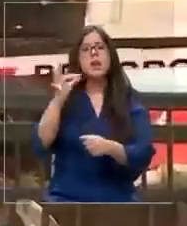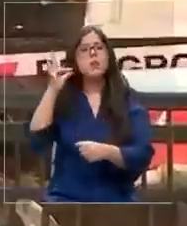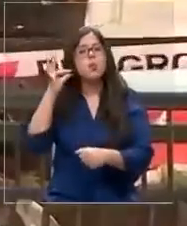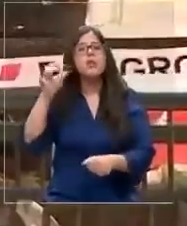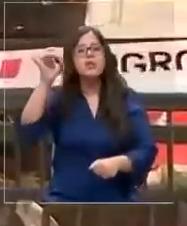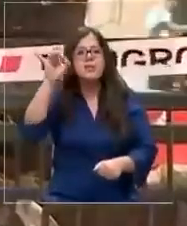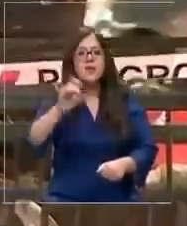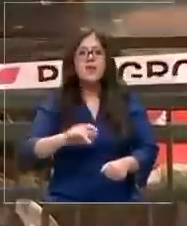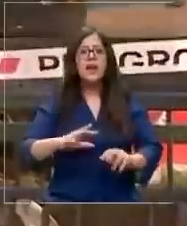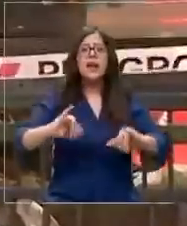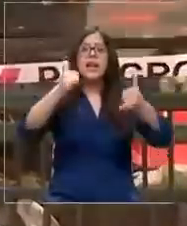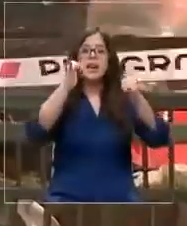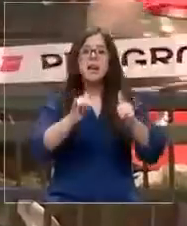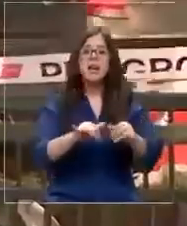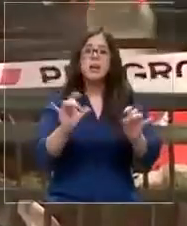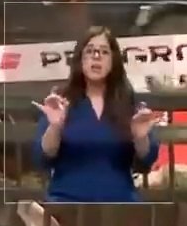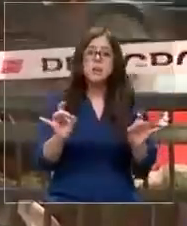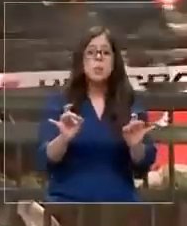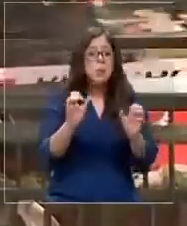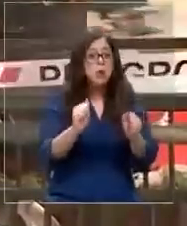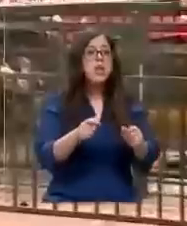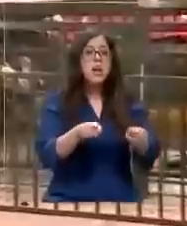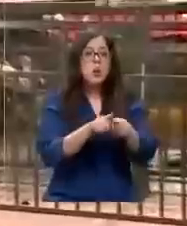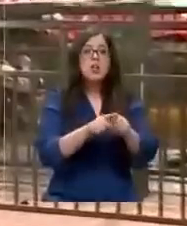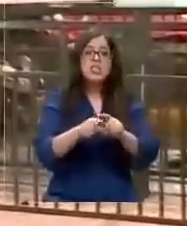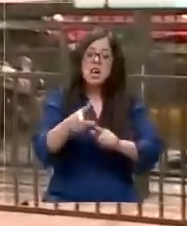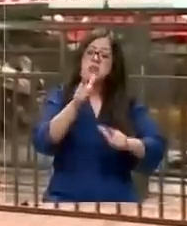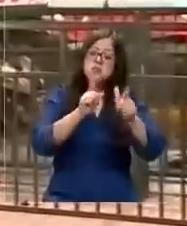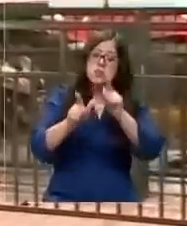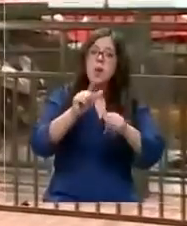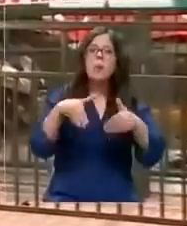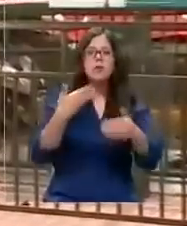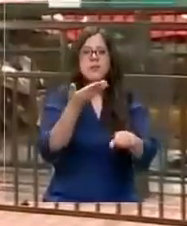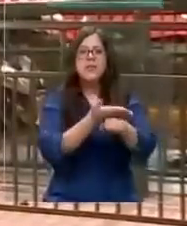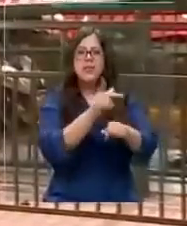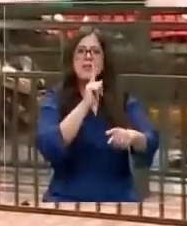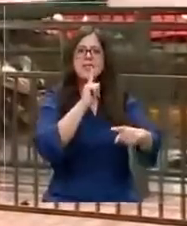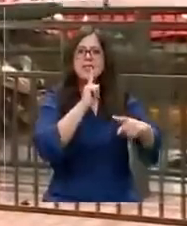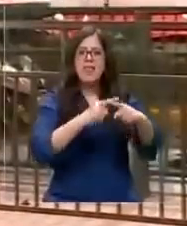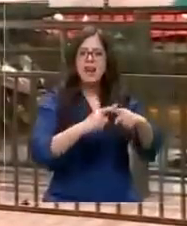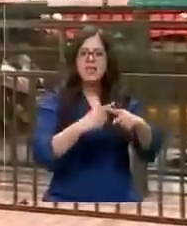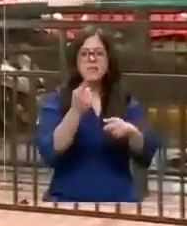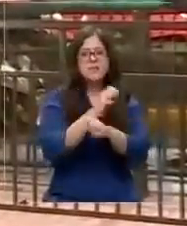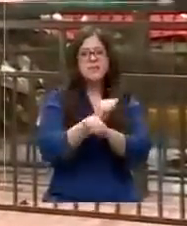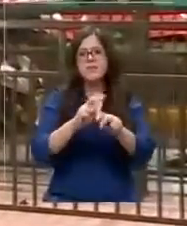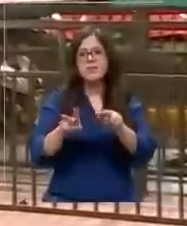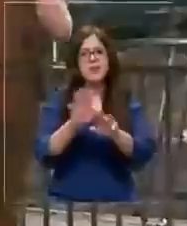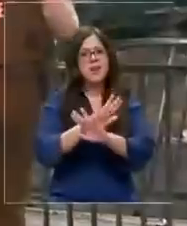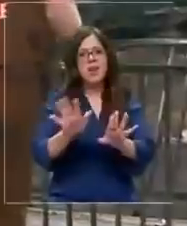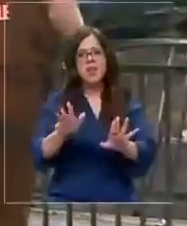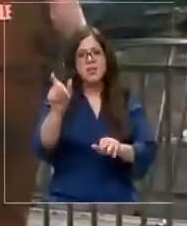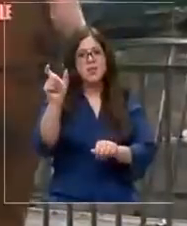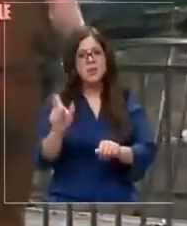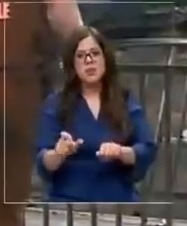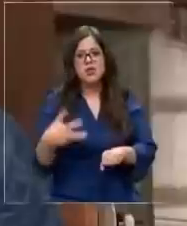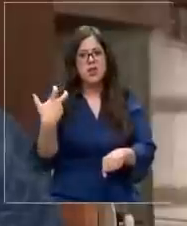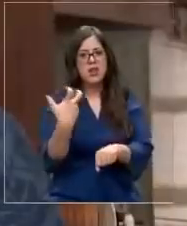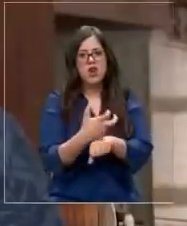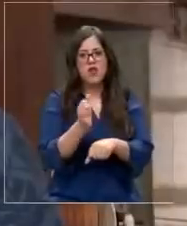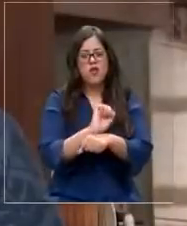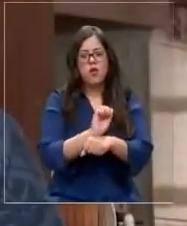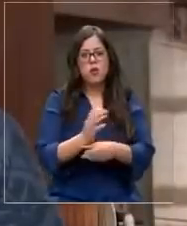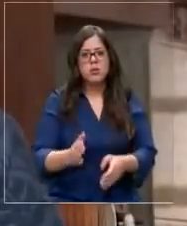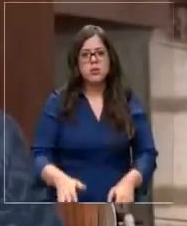sabía que en la celebración podía beber, por ello tomaron un taxi. Nada pudieron hacer frente a la loca carrera de un asaltante.